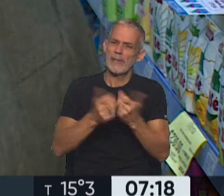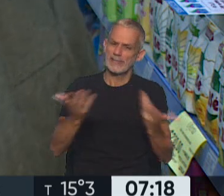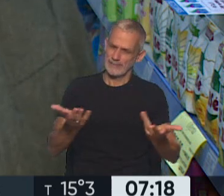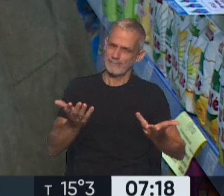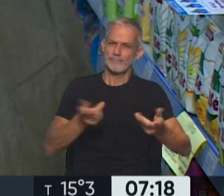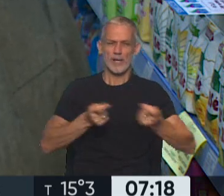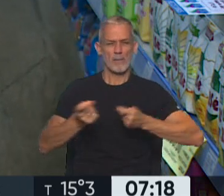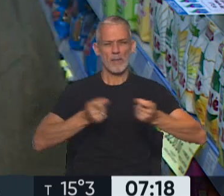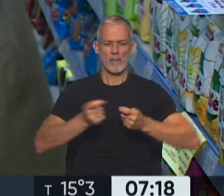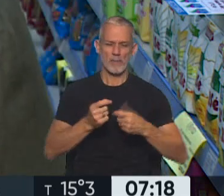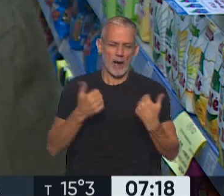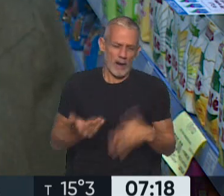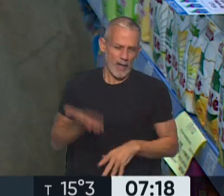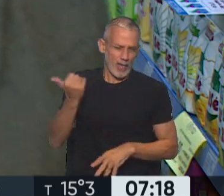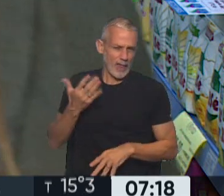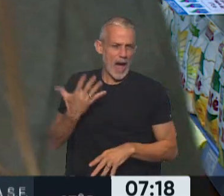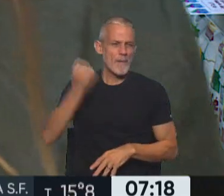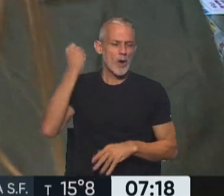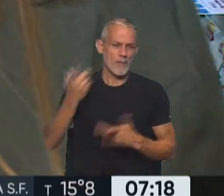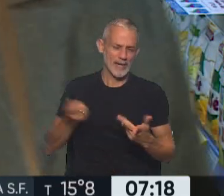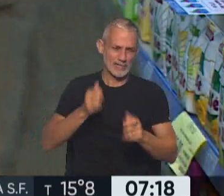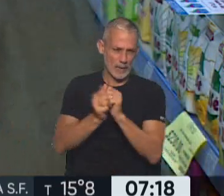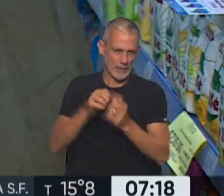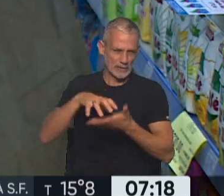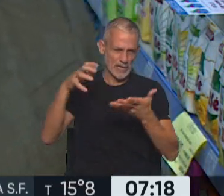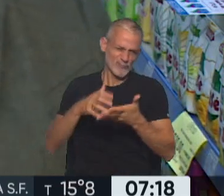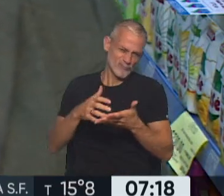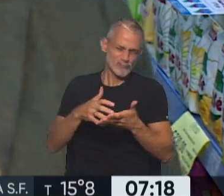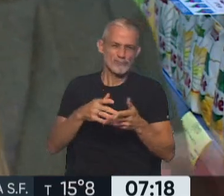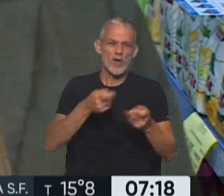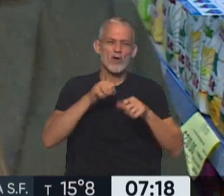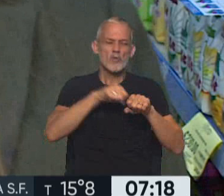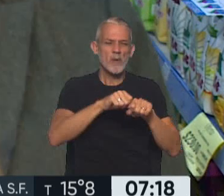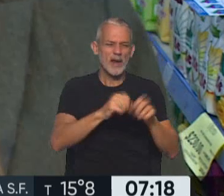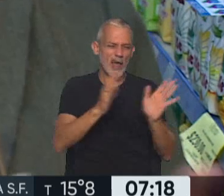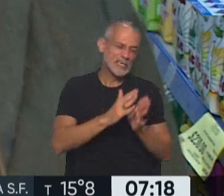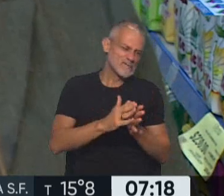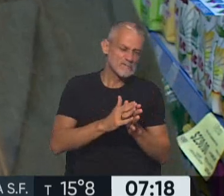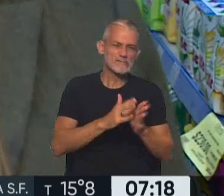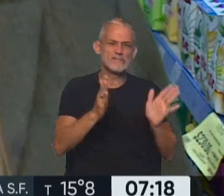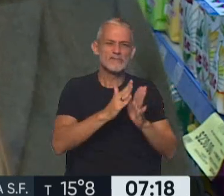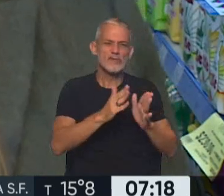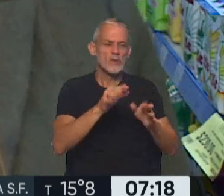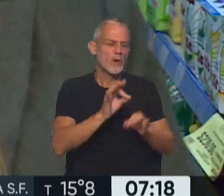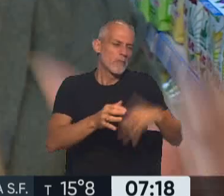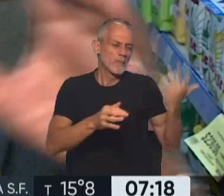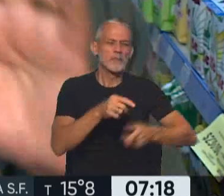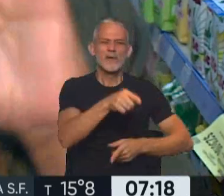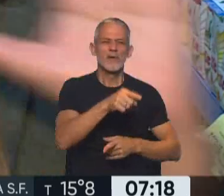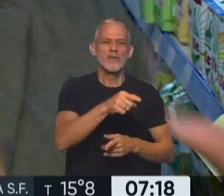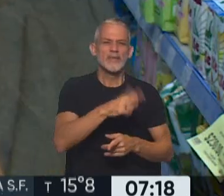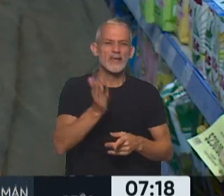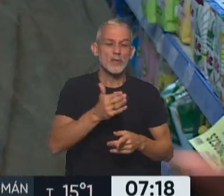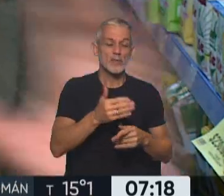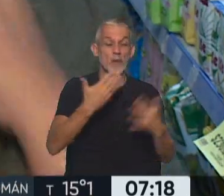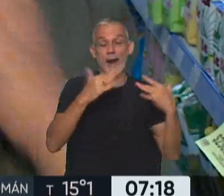ventajeras. Son re-ventajeras. Porque se aprovechan del mercadito de proximidad total. Ponen un